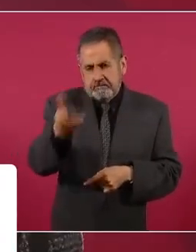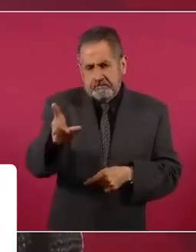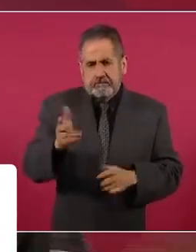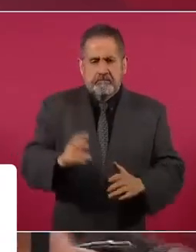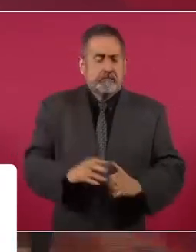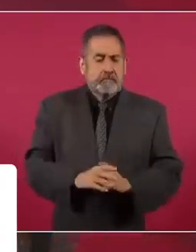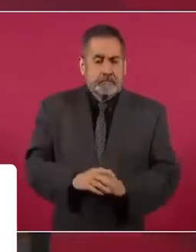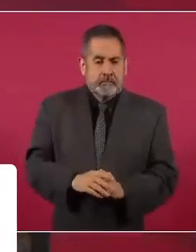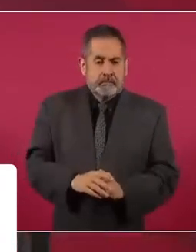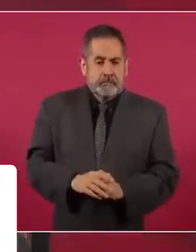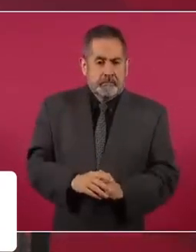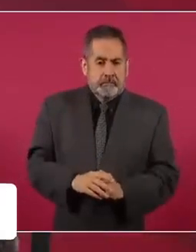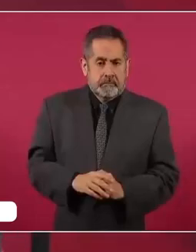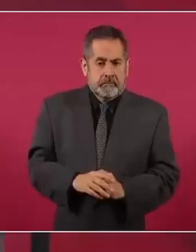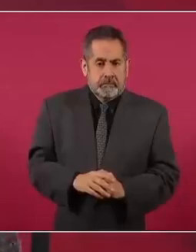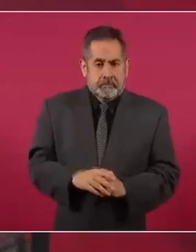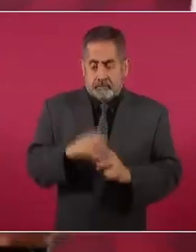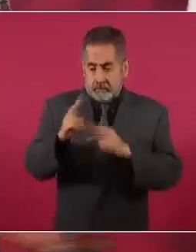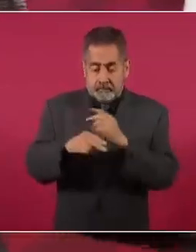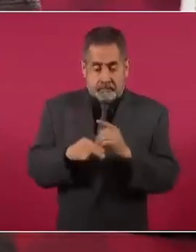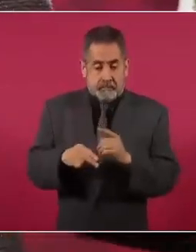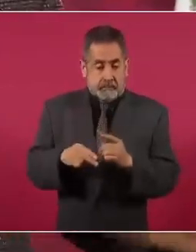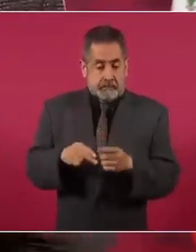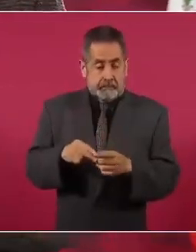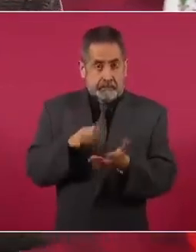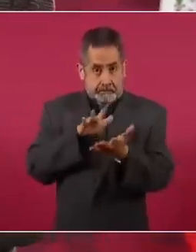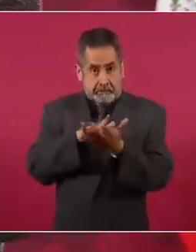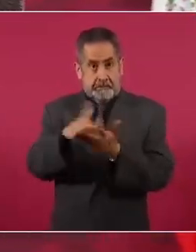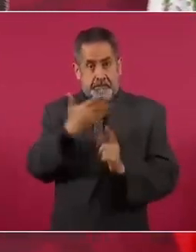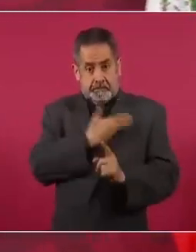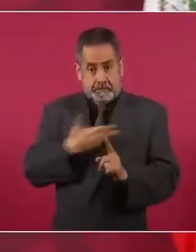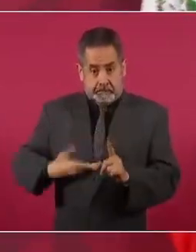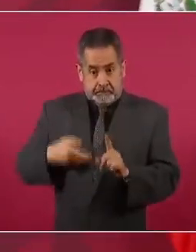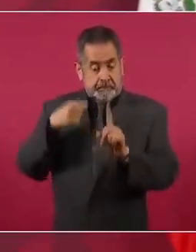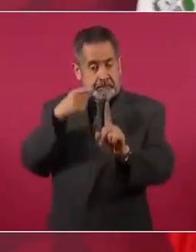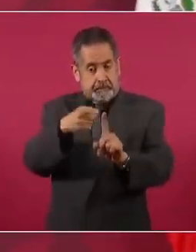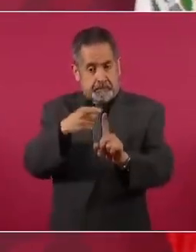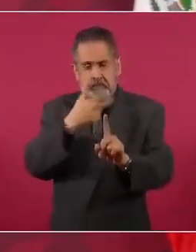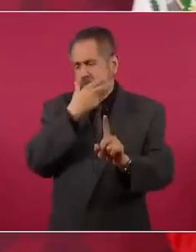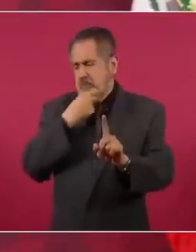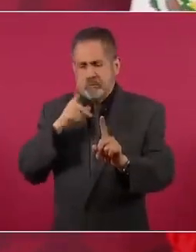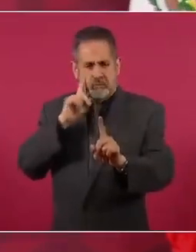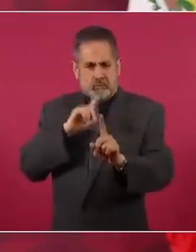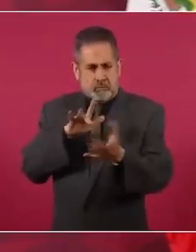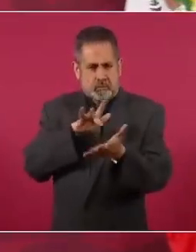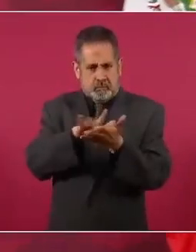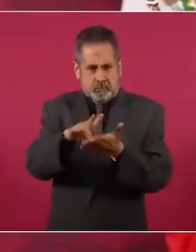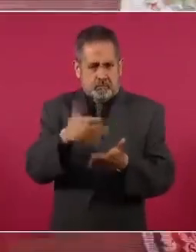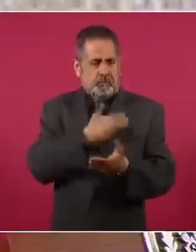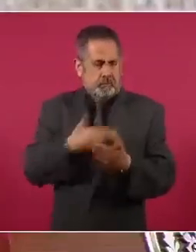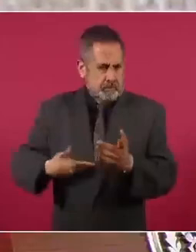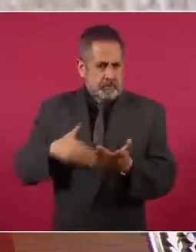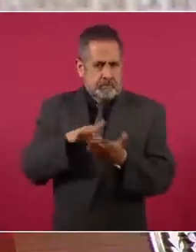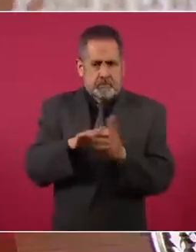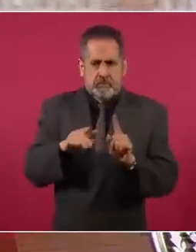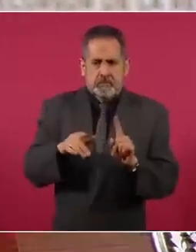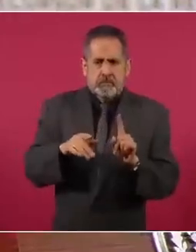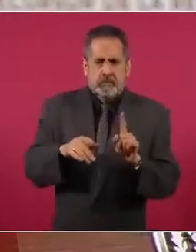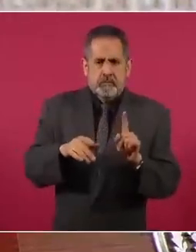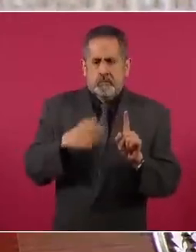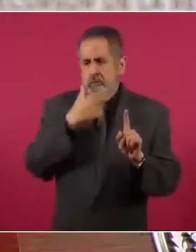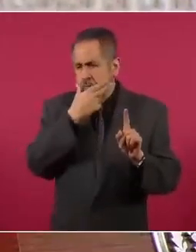Si van a apoyar al presidente, a la presidenta, candidata,